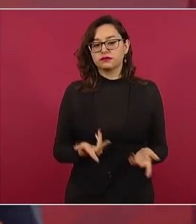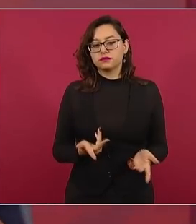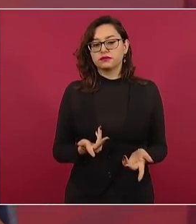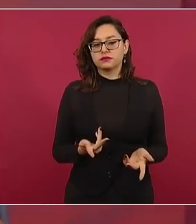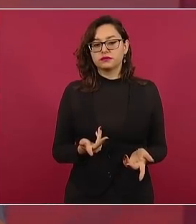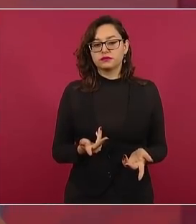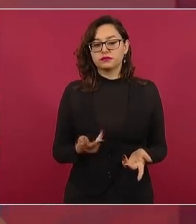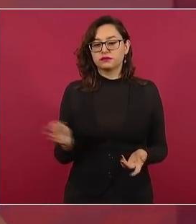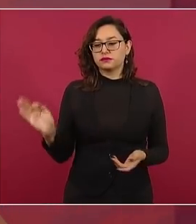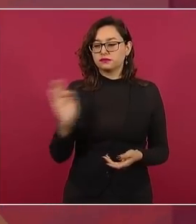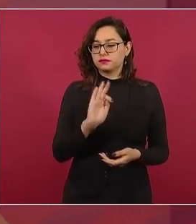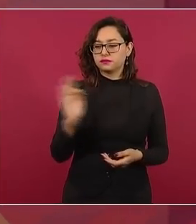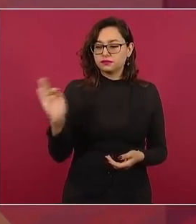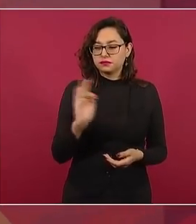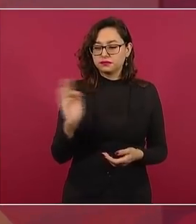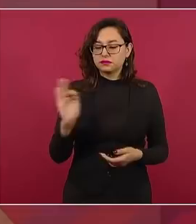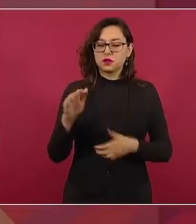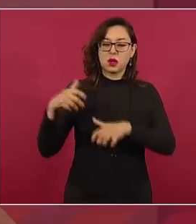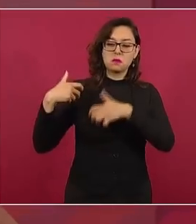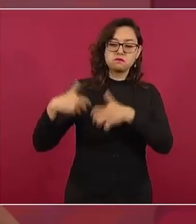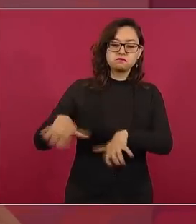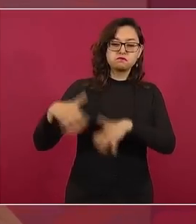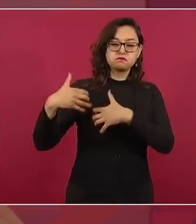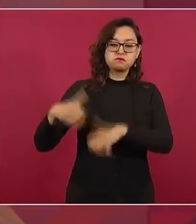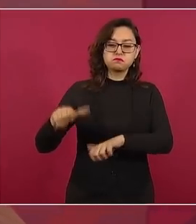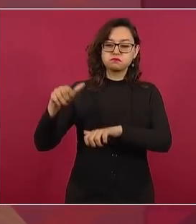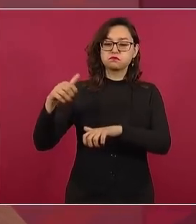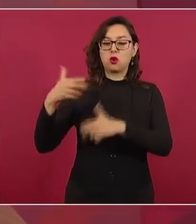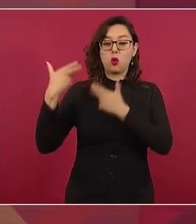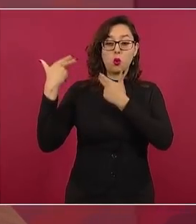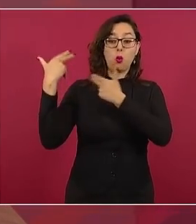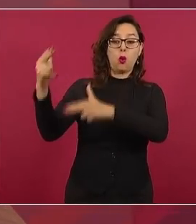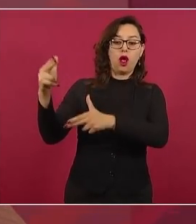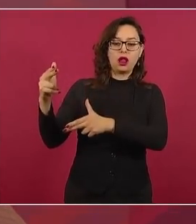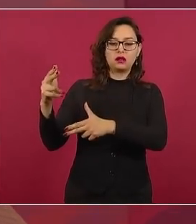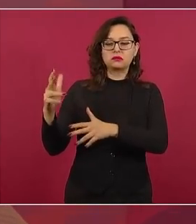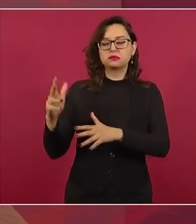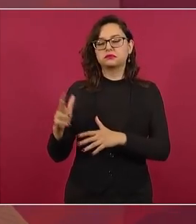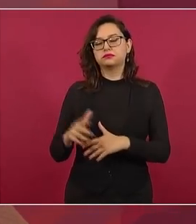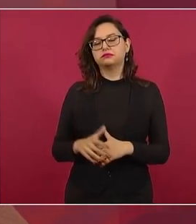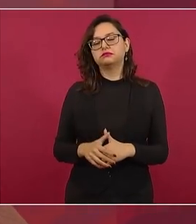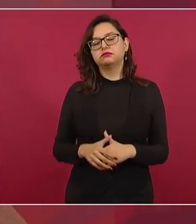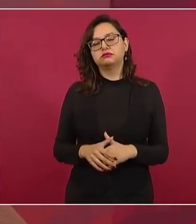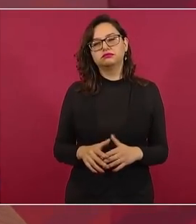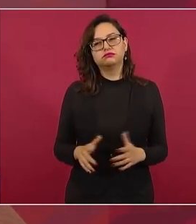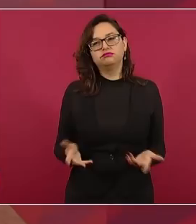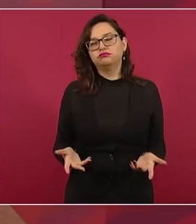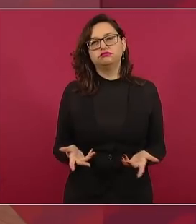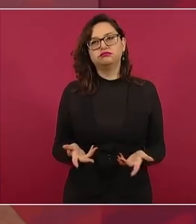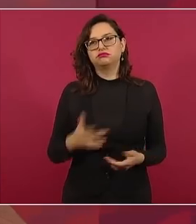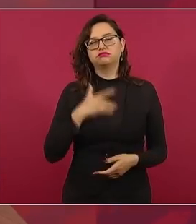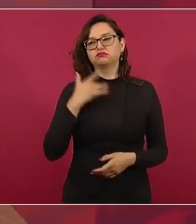paros, pues no es el mejor método.